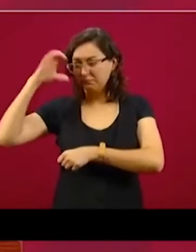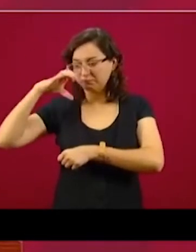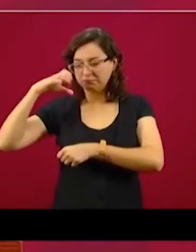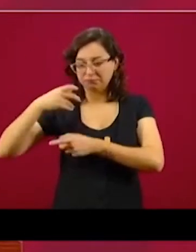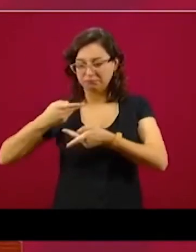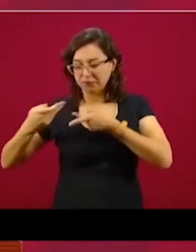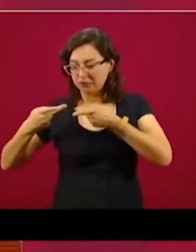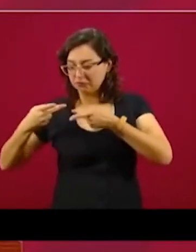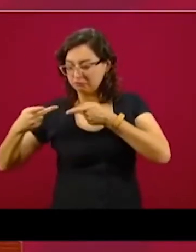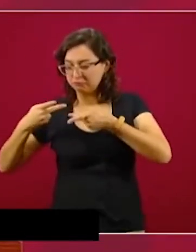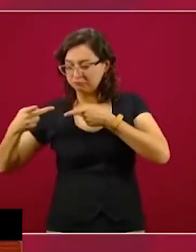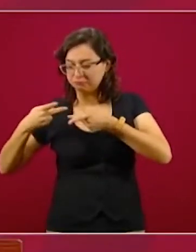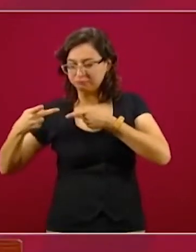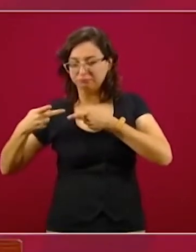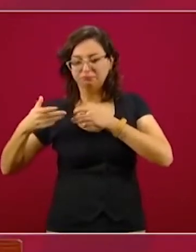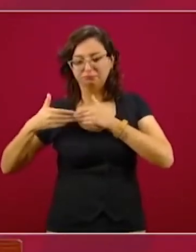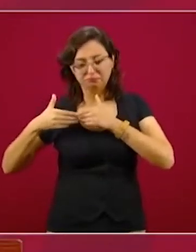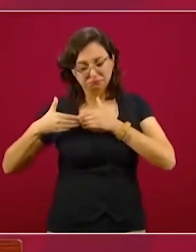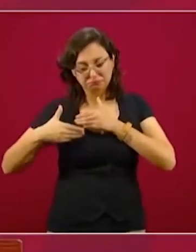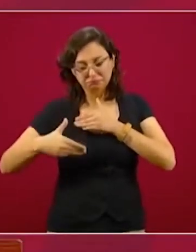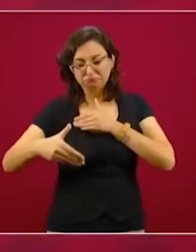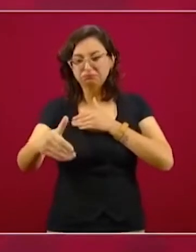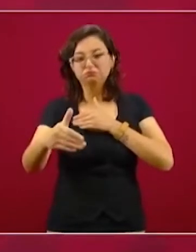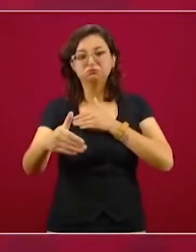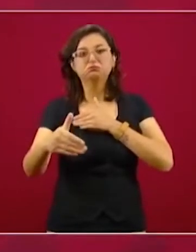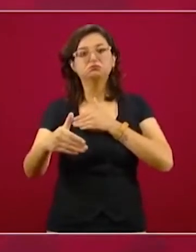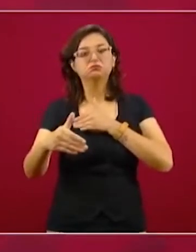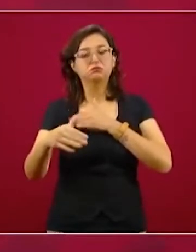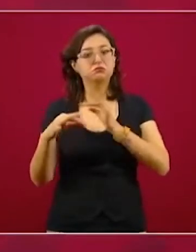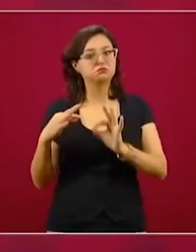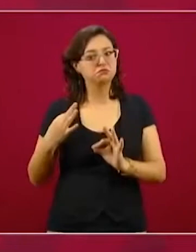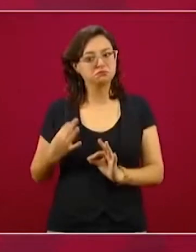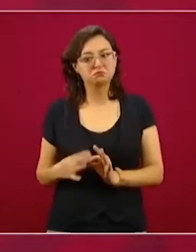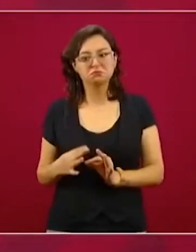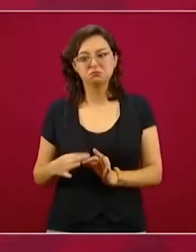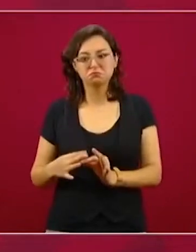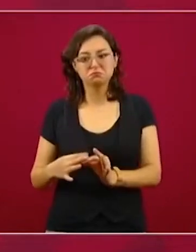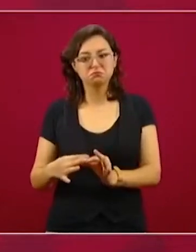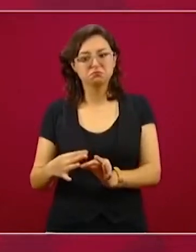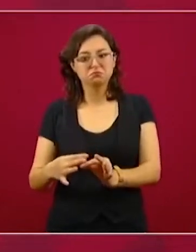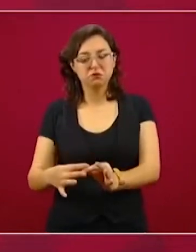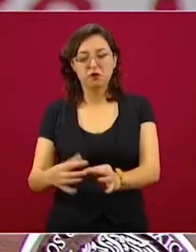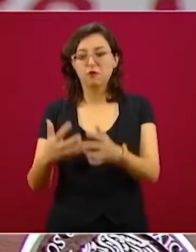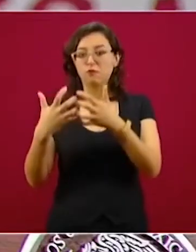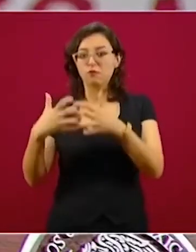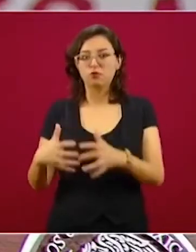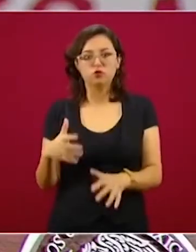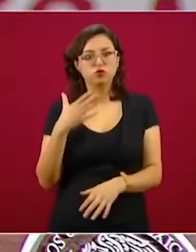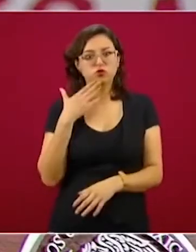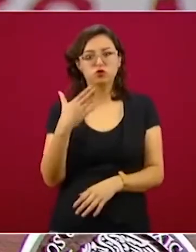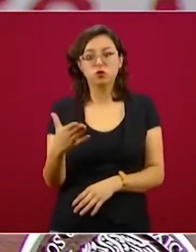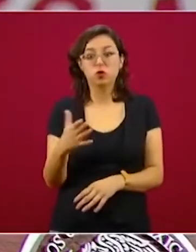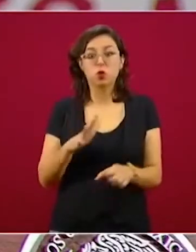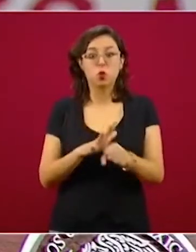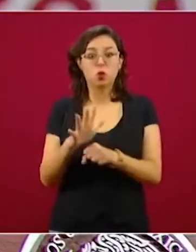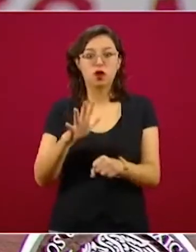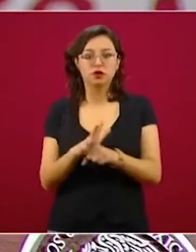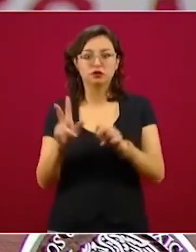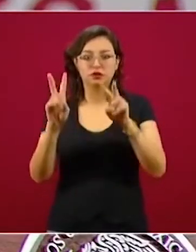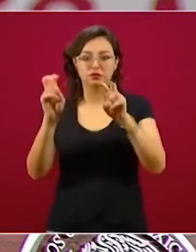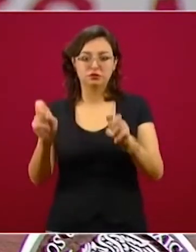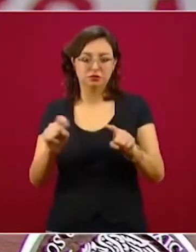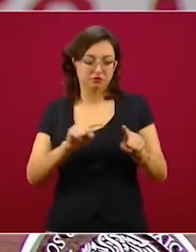mexicanos, de aplanar la curva, porque